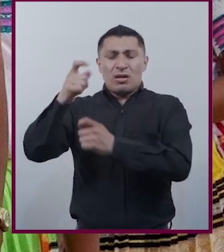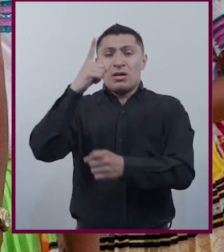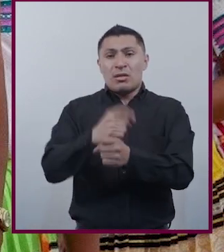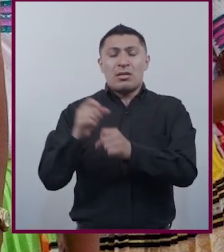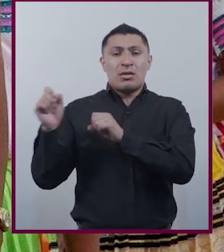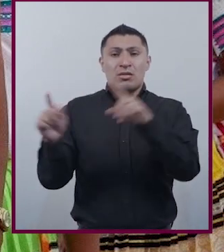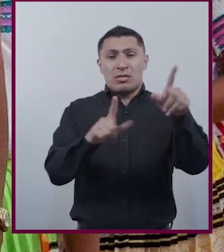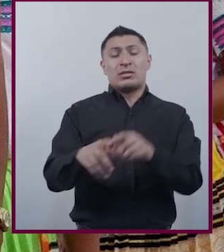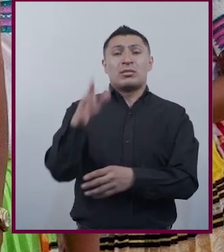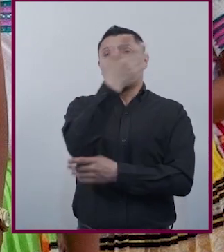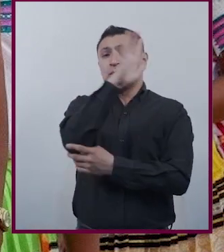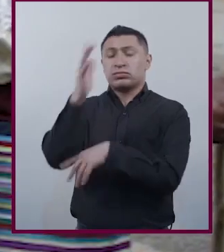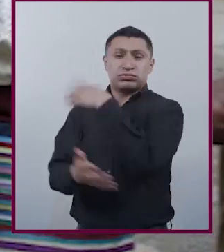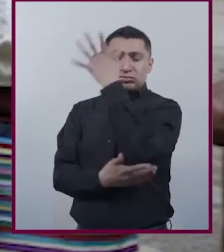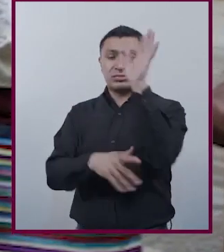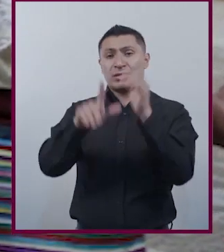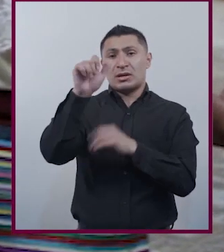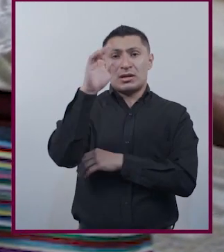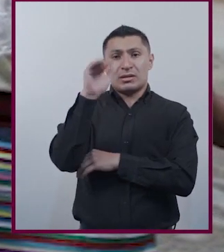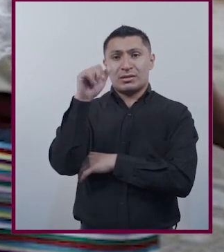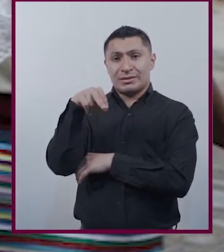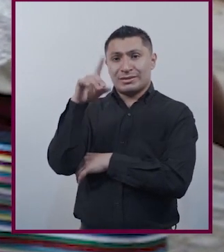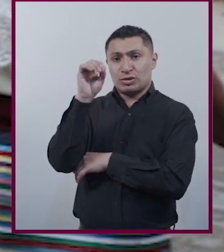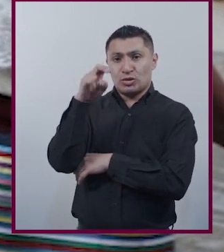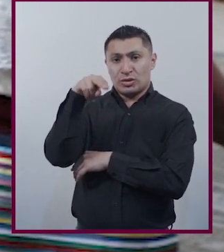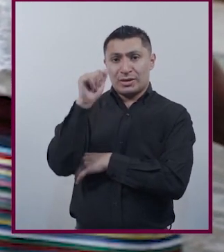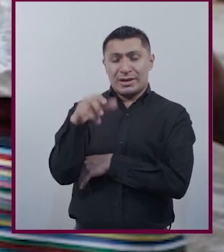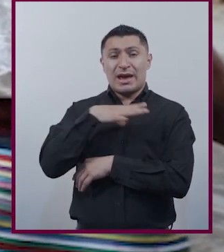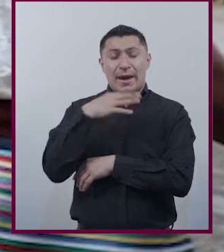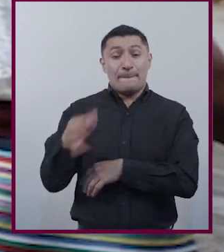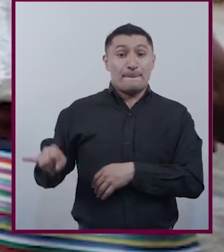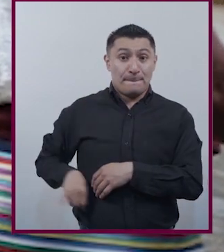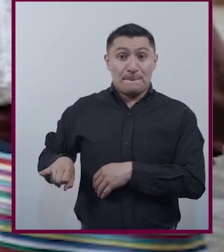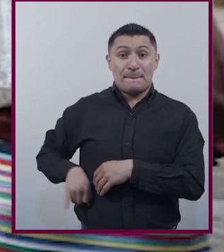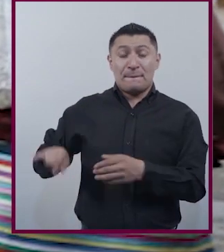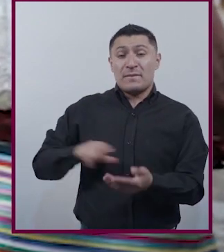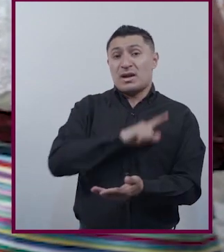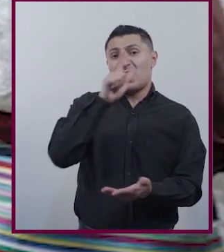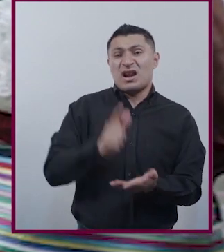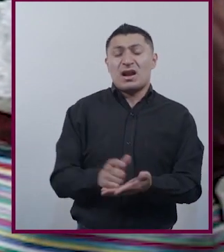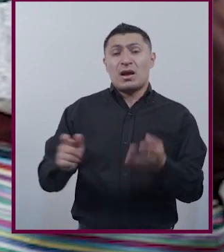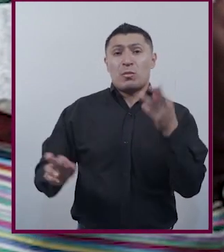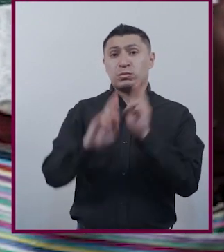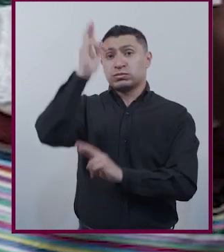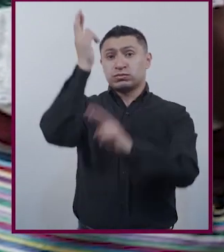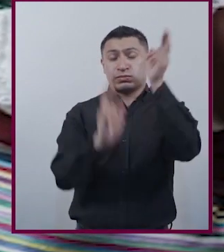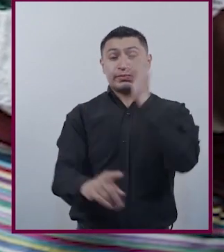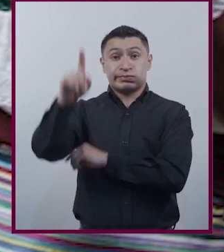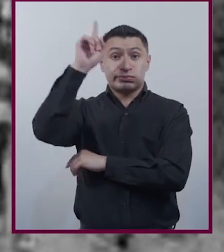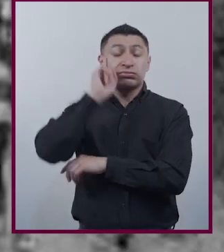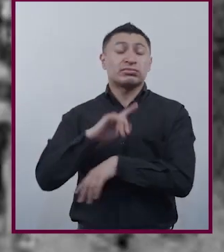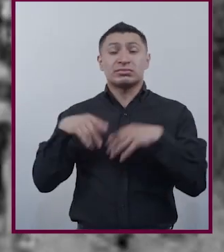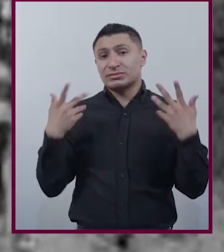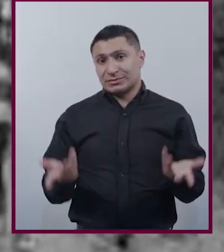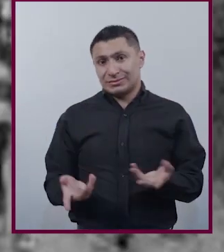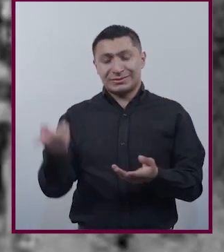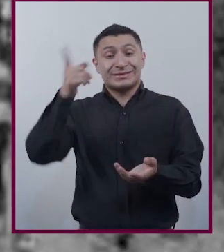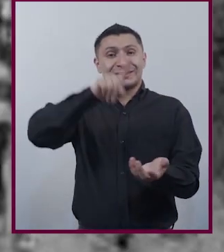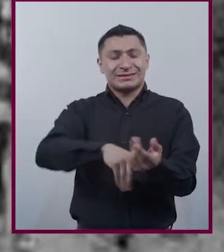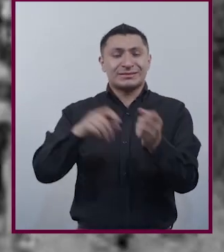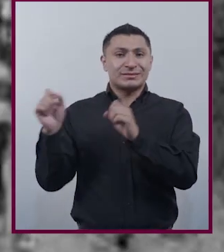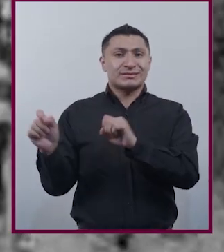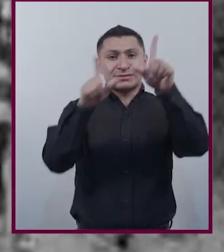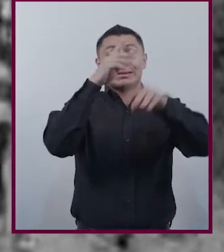de la Selva Lacandona La cual incluyó una interesantísima ley revolucionaria de mujeres En ella se